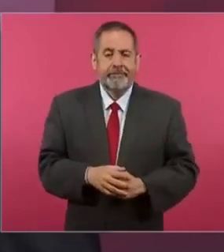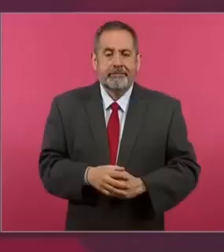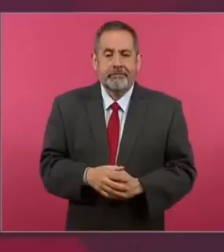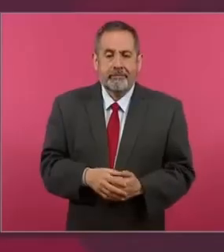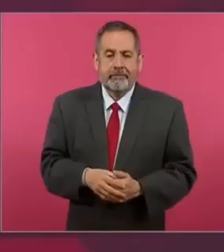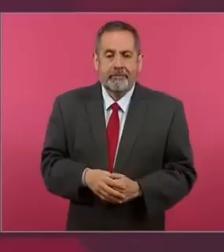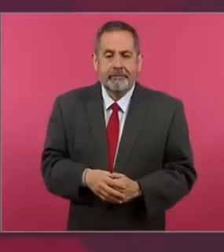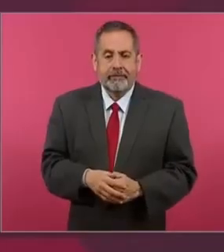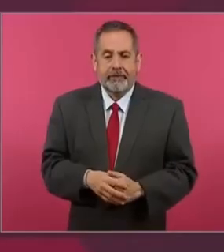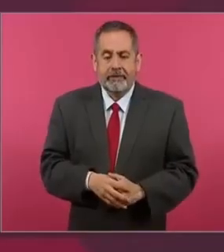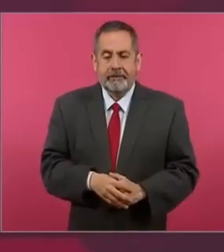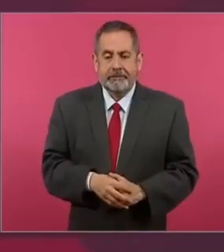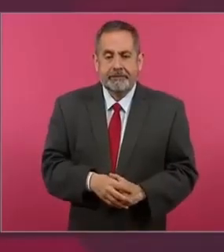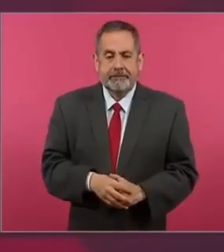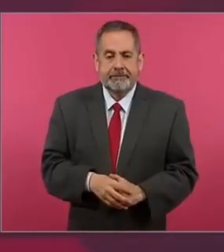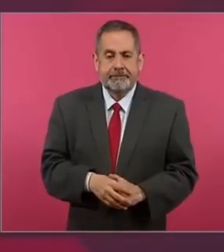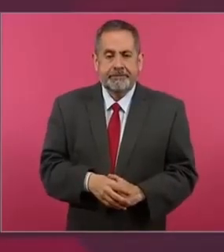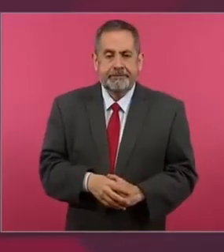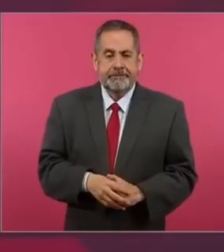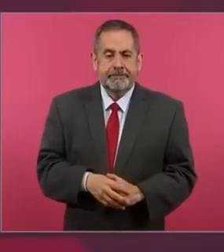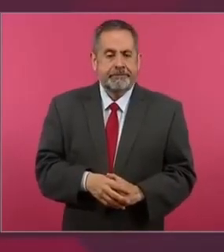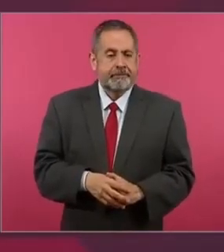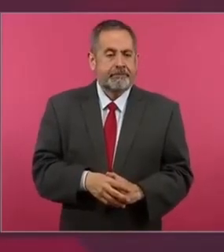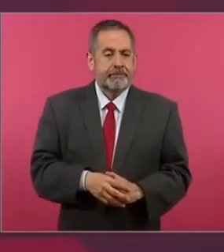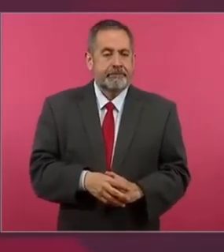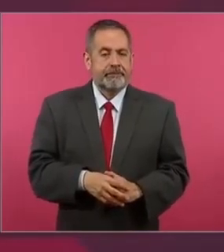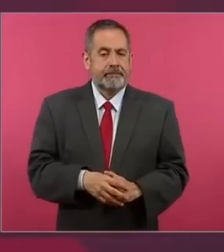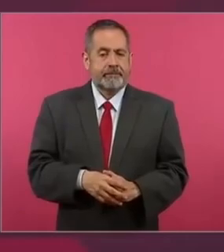por los